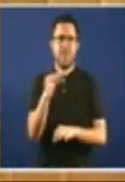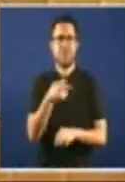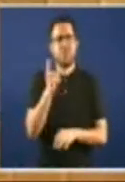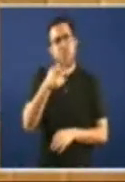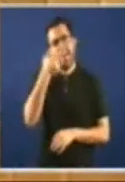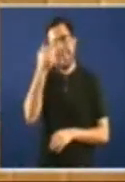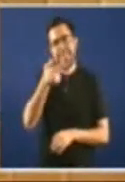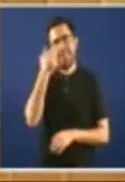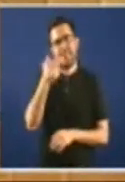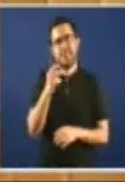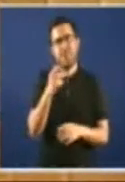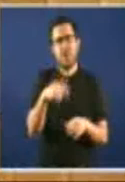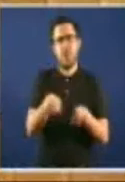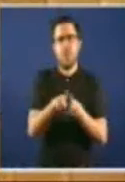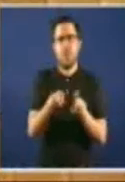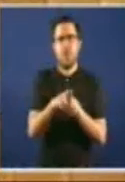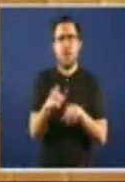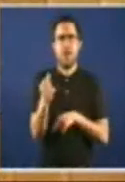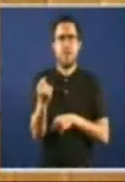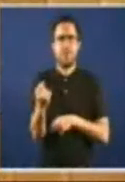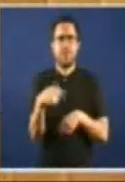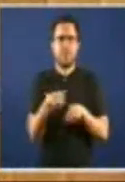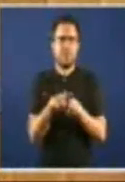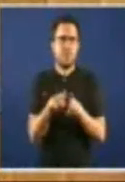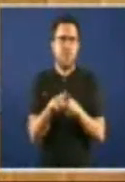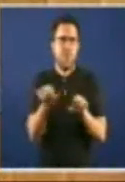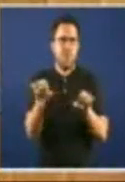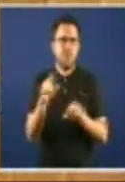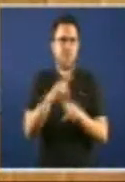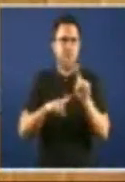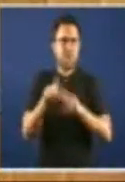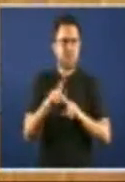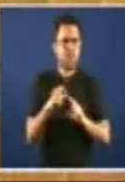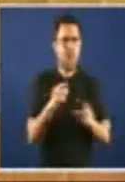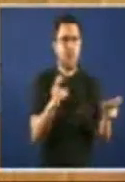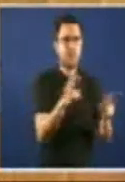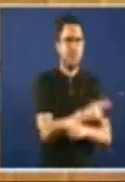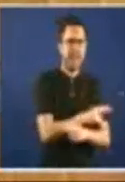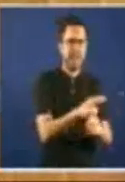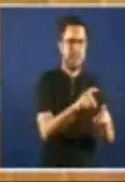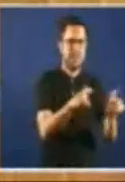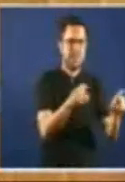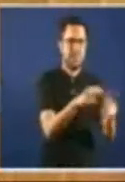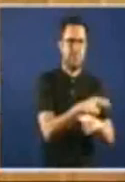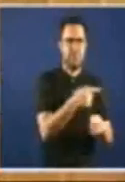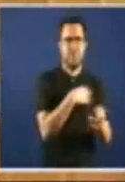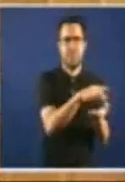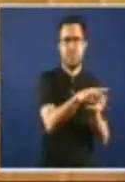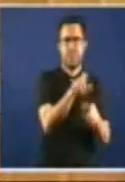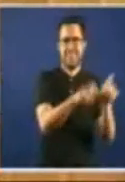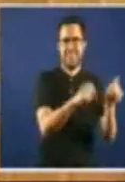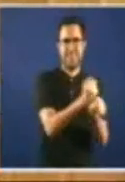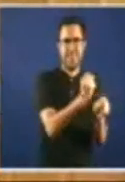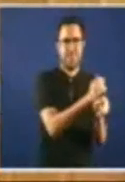determinado capital Que cando lle vai mal pecha e despide os seus trabalhadores Se lhes vai a apoyar para que podan seguir con outra empresa Esa é